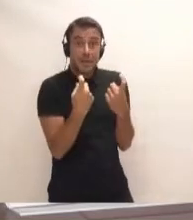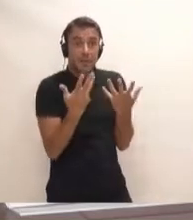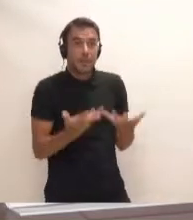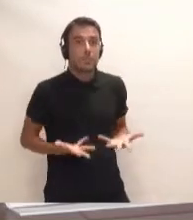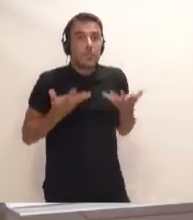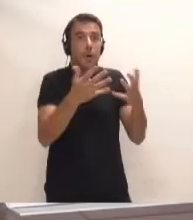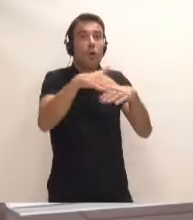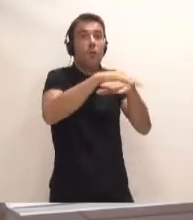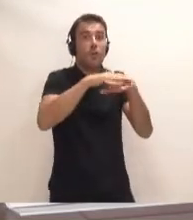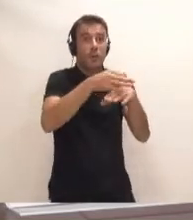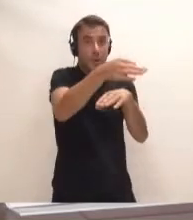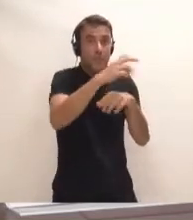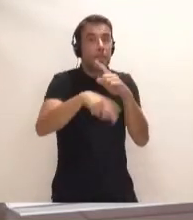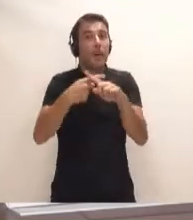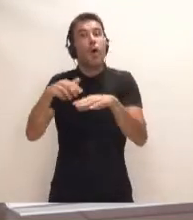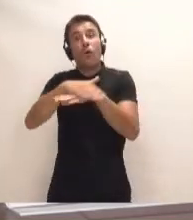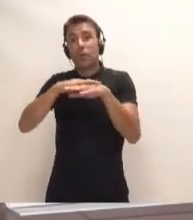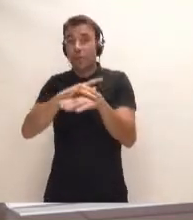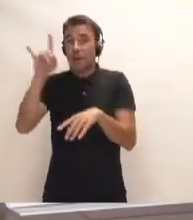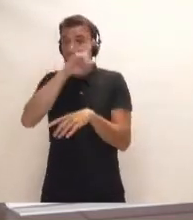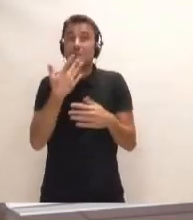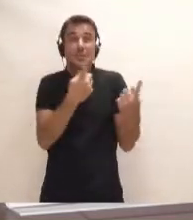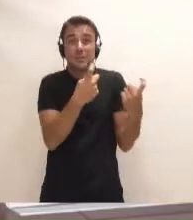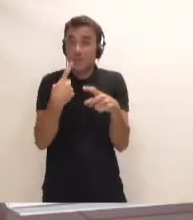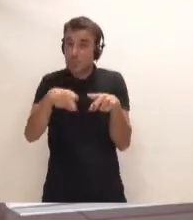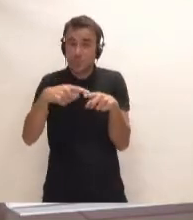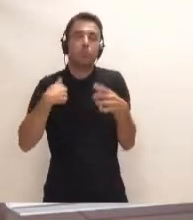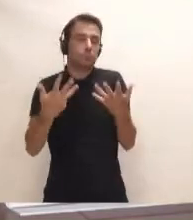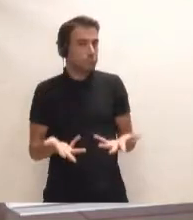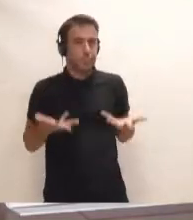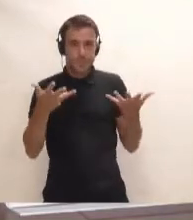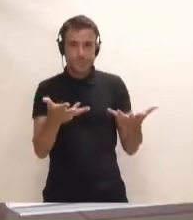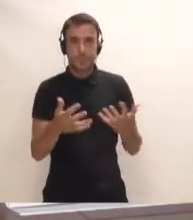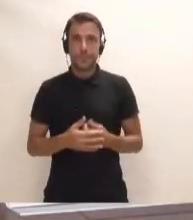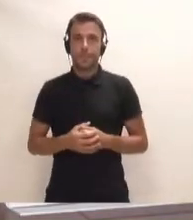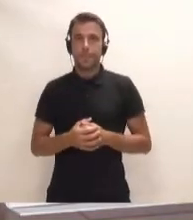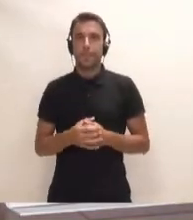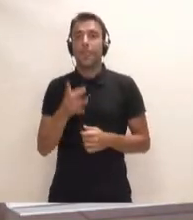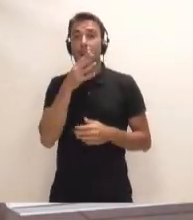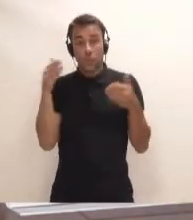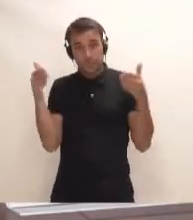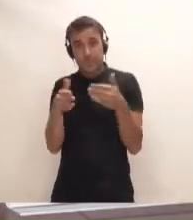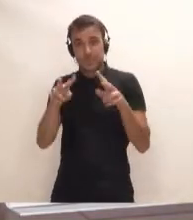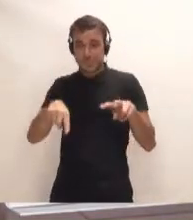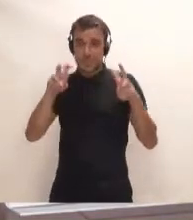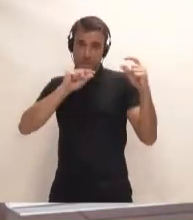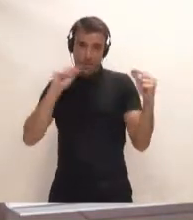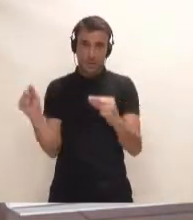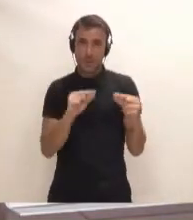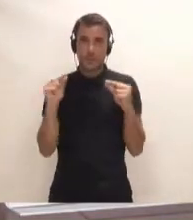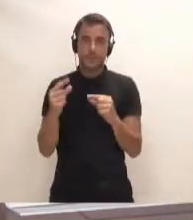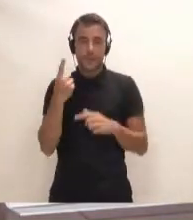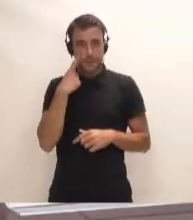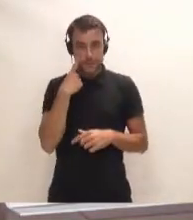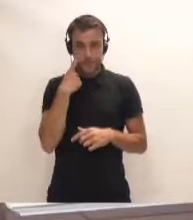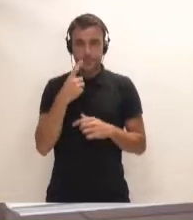isla como del Gobierno de Canarias para lo que sea necesario. Entrando en el tema del debate, a